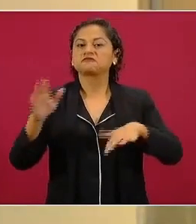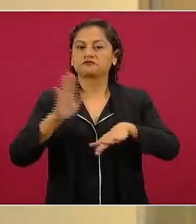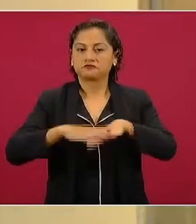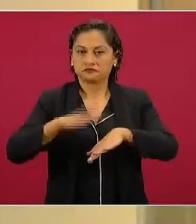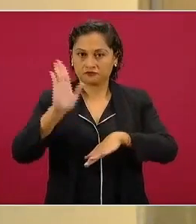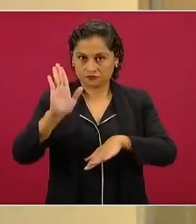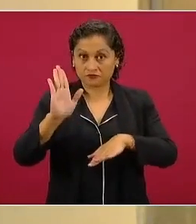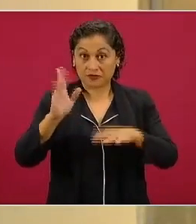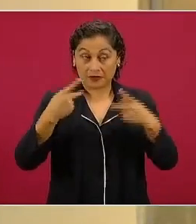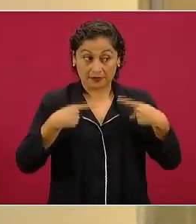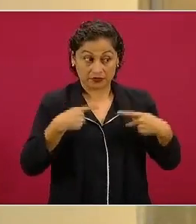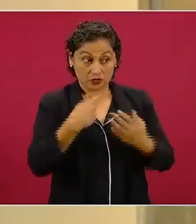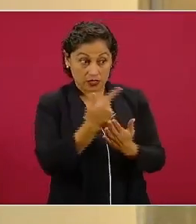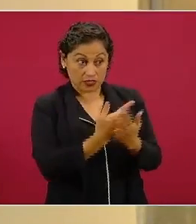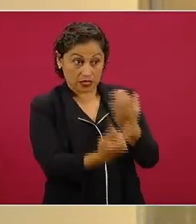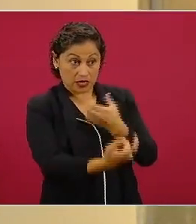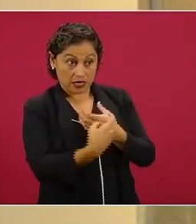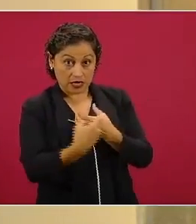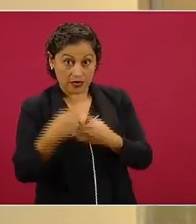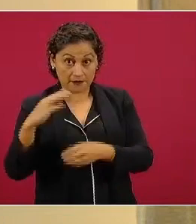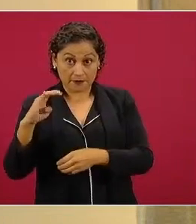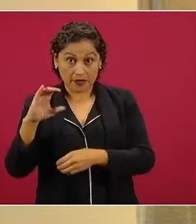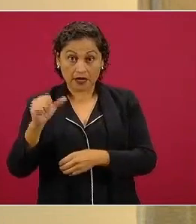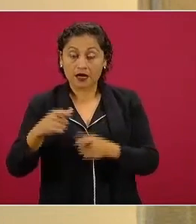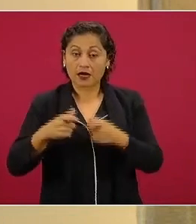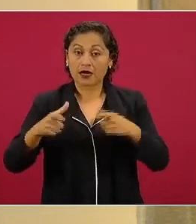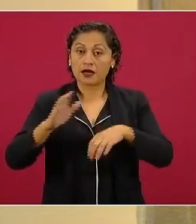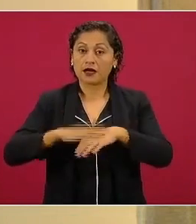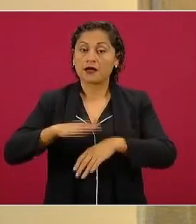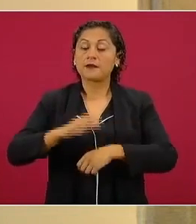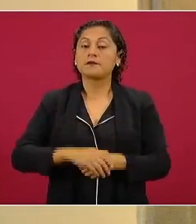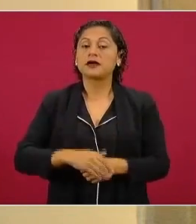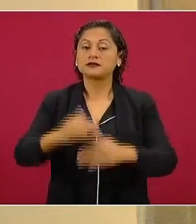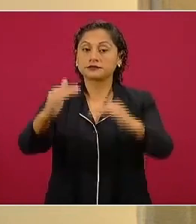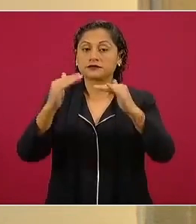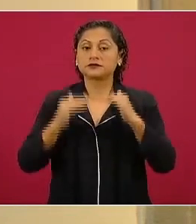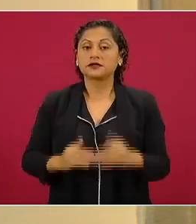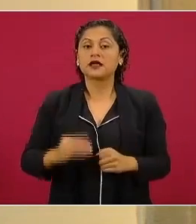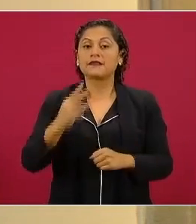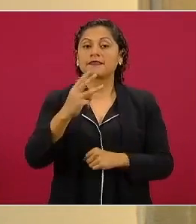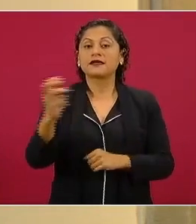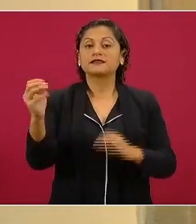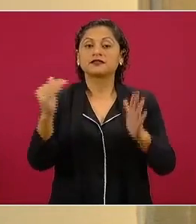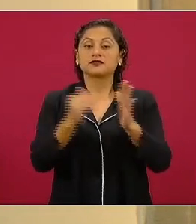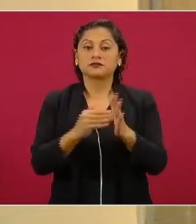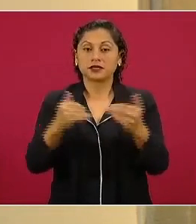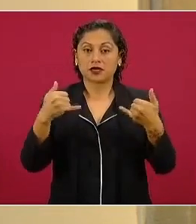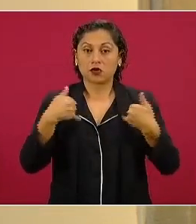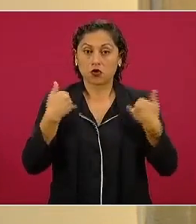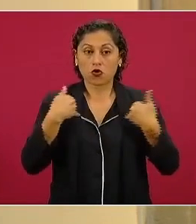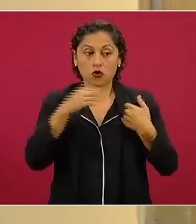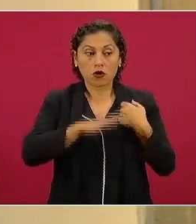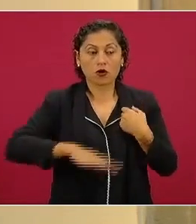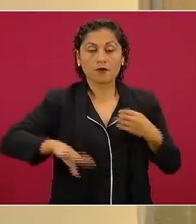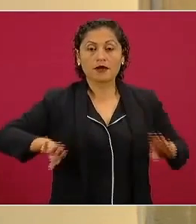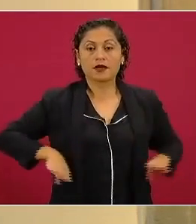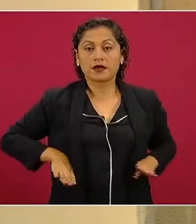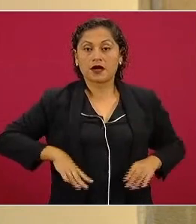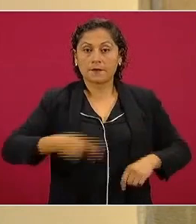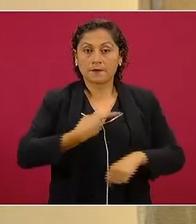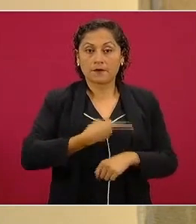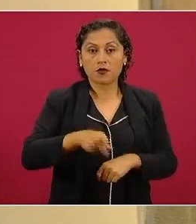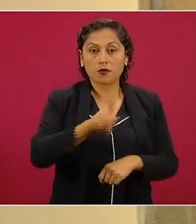número de los beneficiarios. 300 mil jóvenes en condiciones de pobreza que ingresen o estén estudiando en